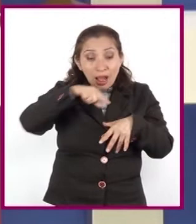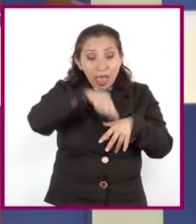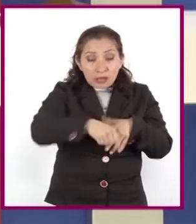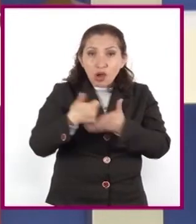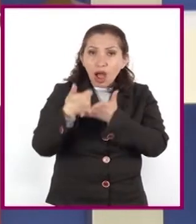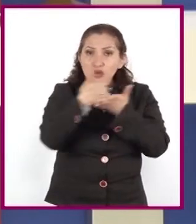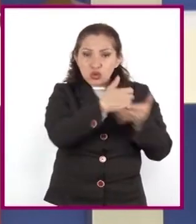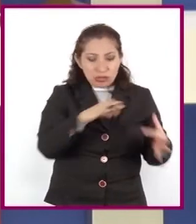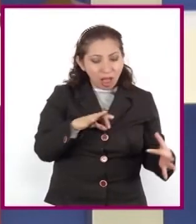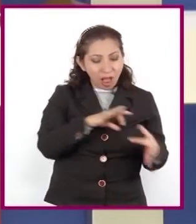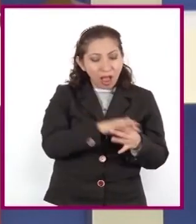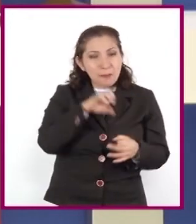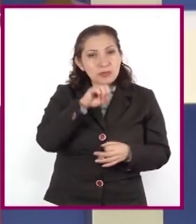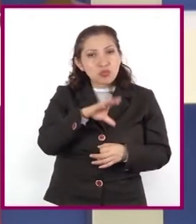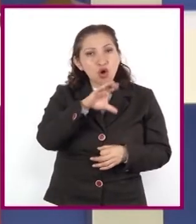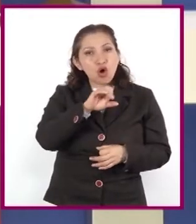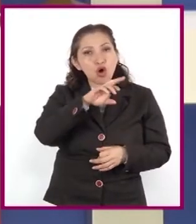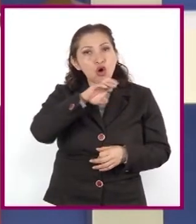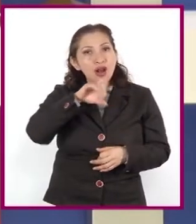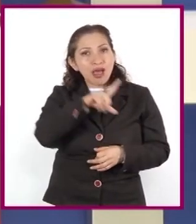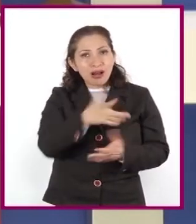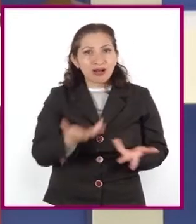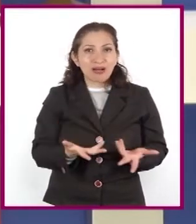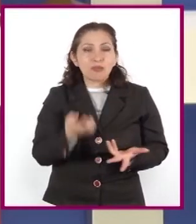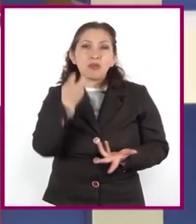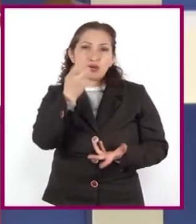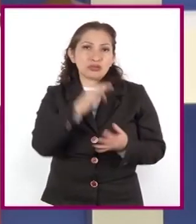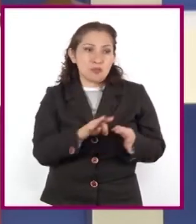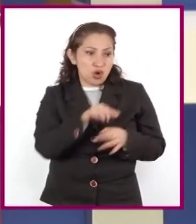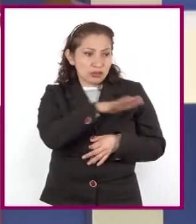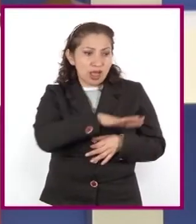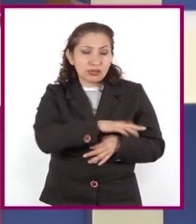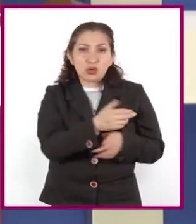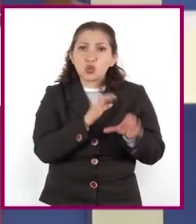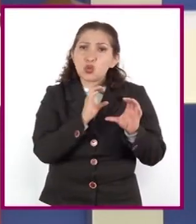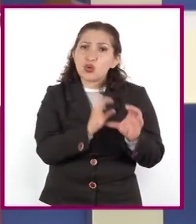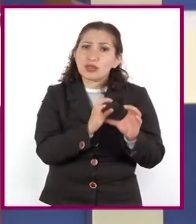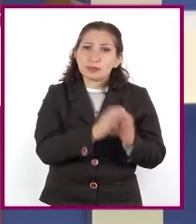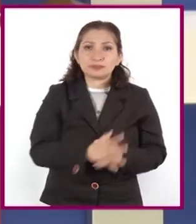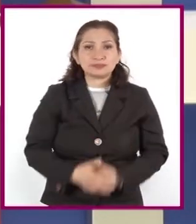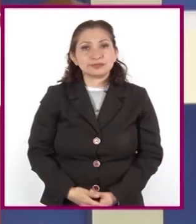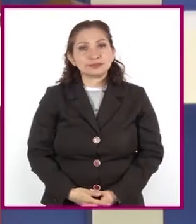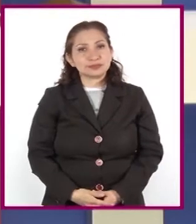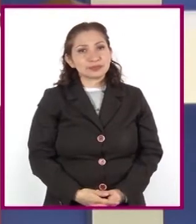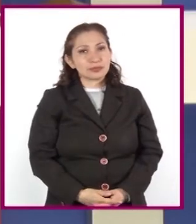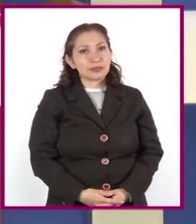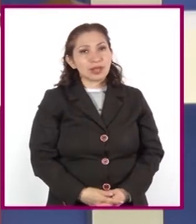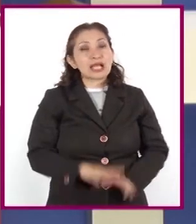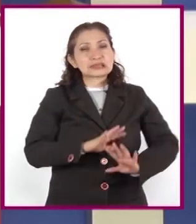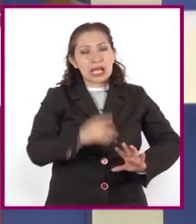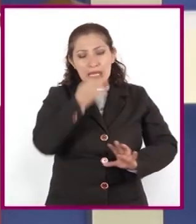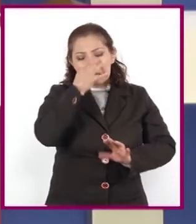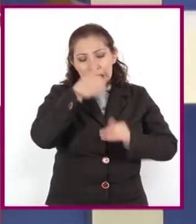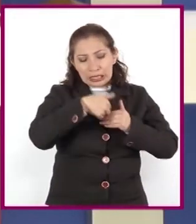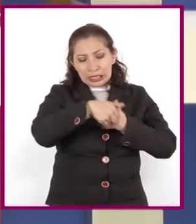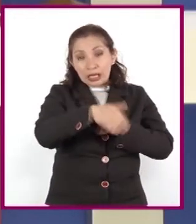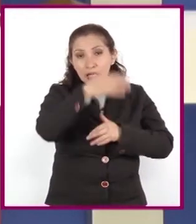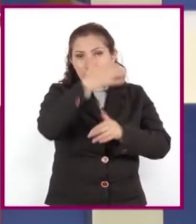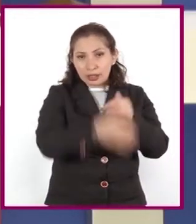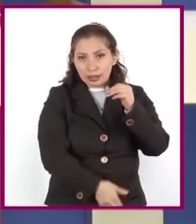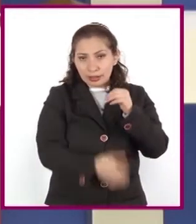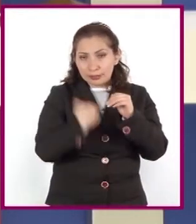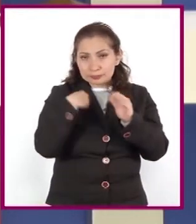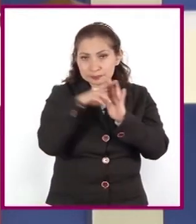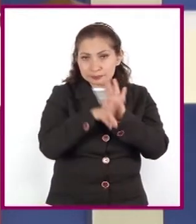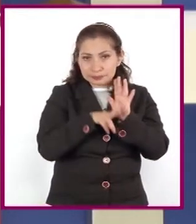se benefician de ellos. Por eso es tan importante conservarlos. Estamos llegando casi al final